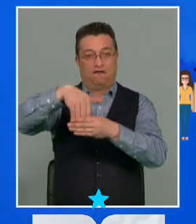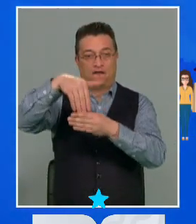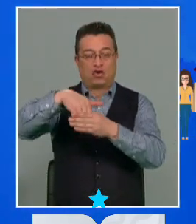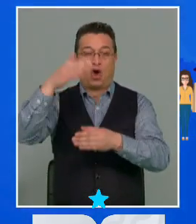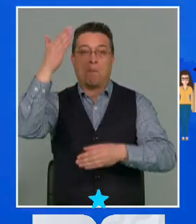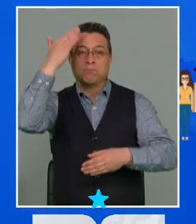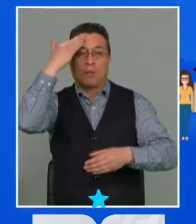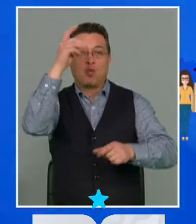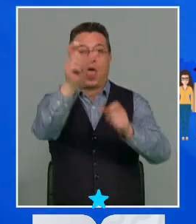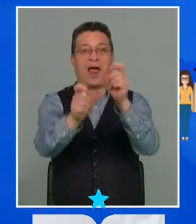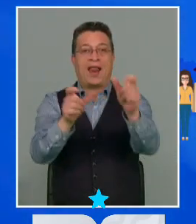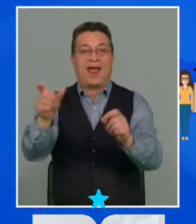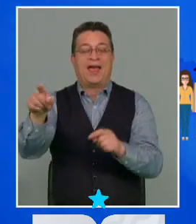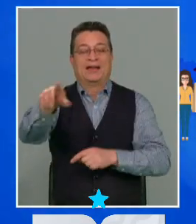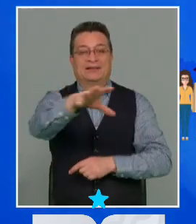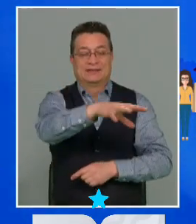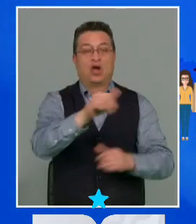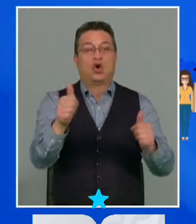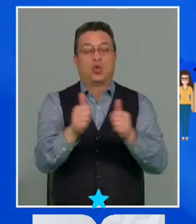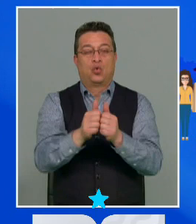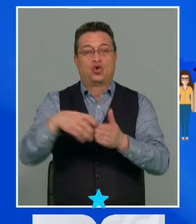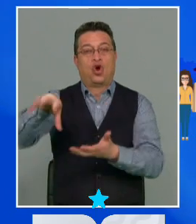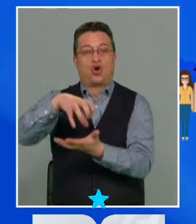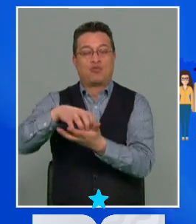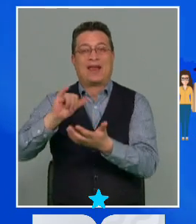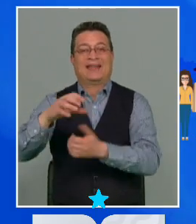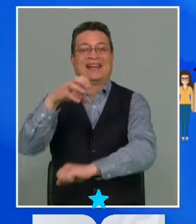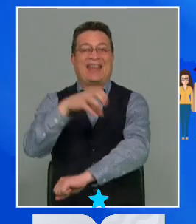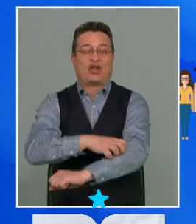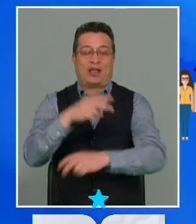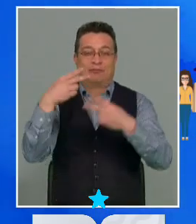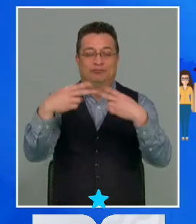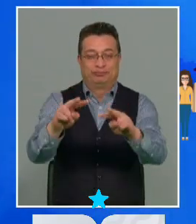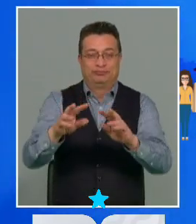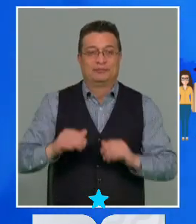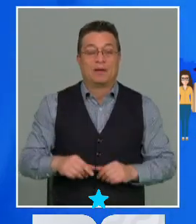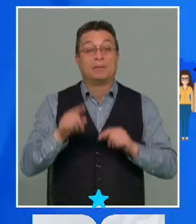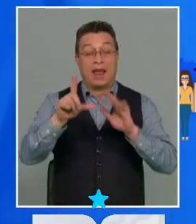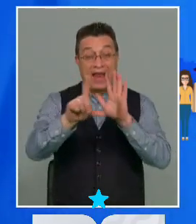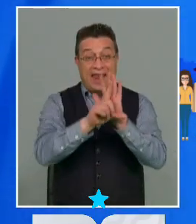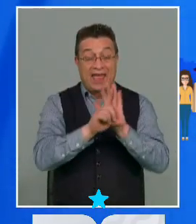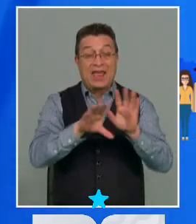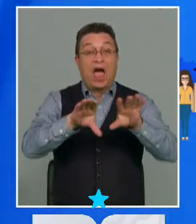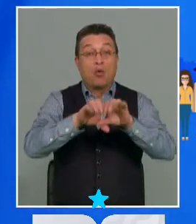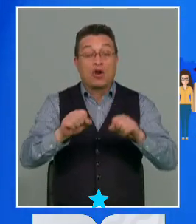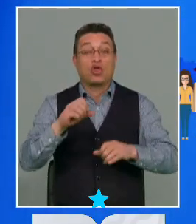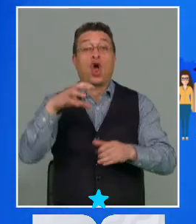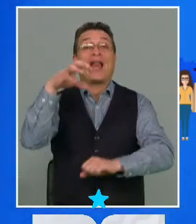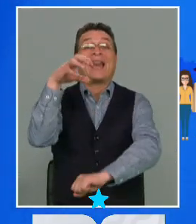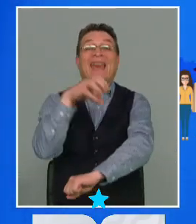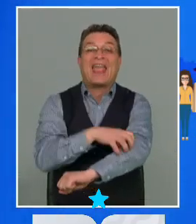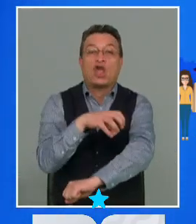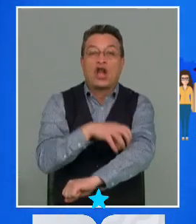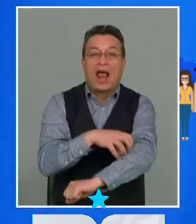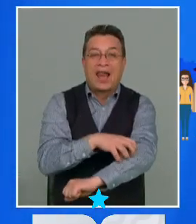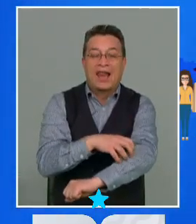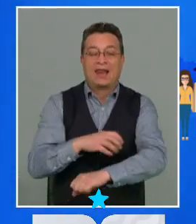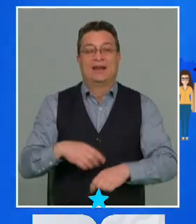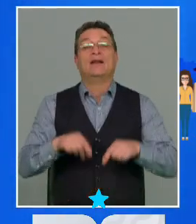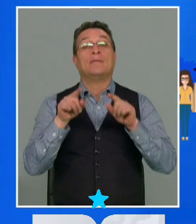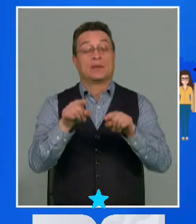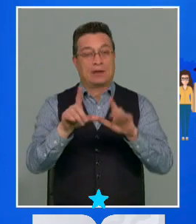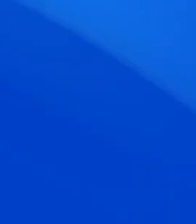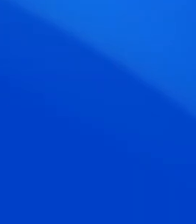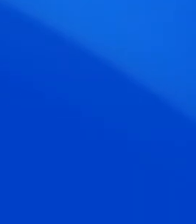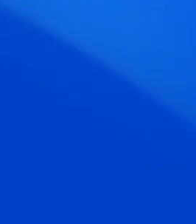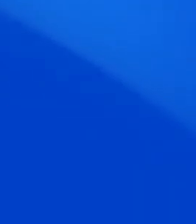popular conjuntamente con las autoridades comunales y regionales. Aquí aparecen las leyes de acuerdo regional, Marisol. Explica un poquito. Las leyes de